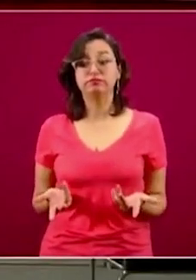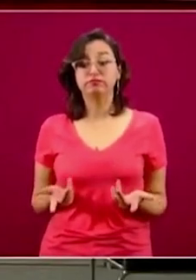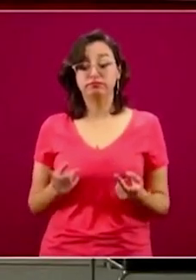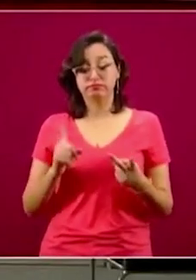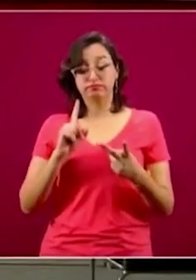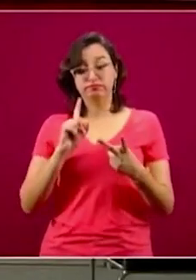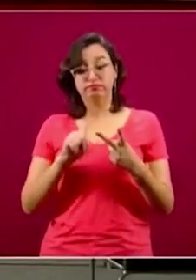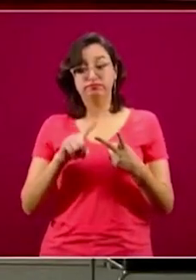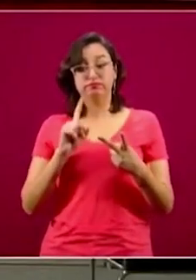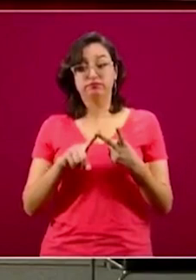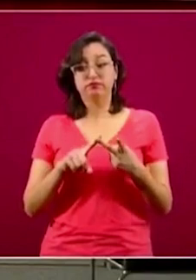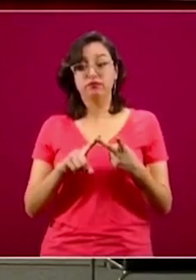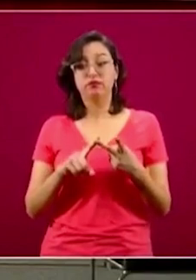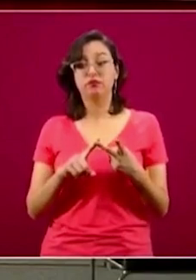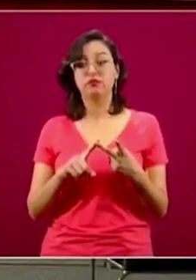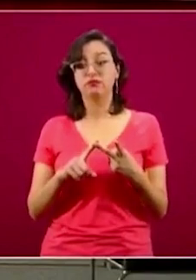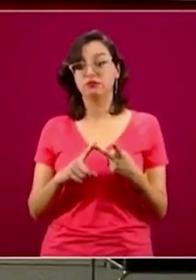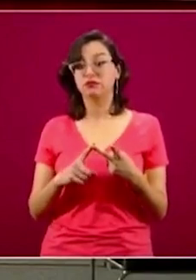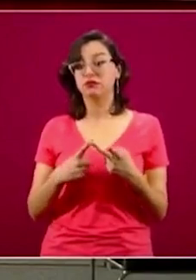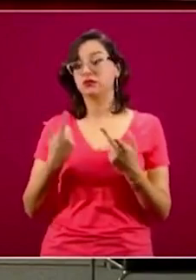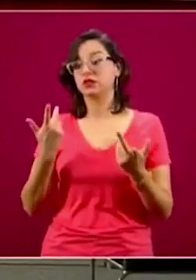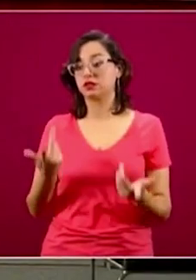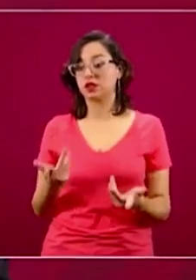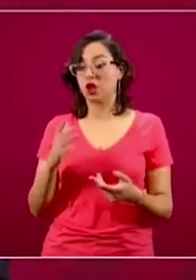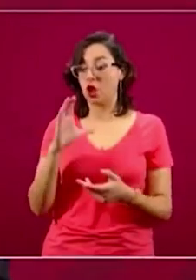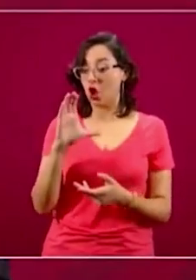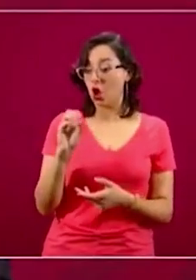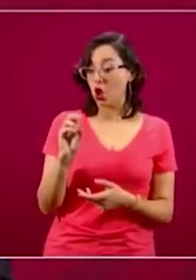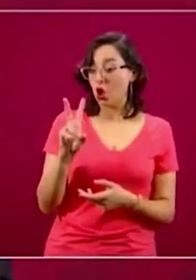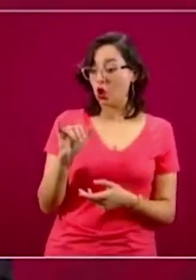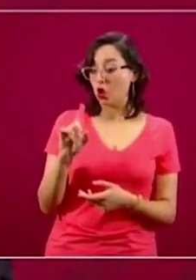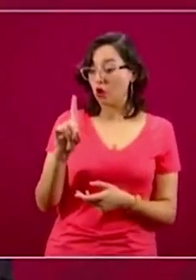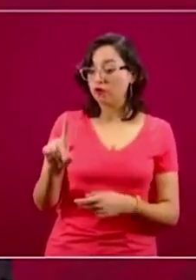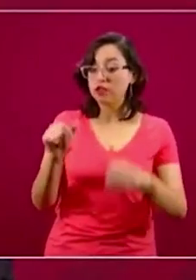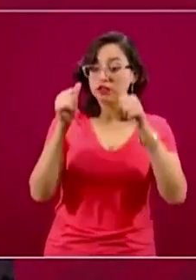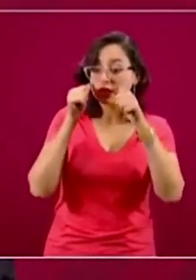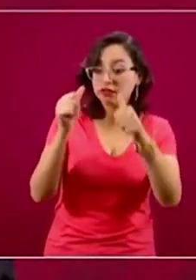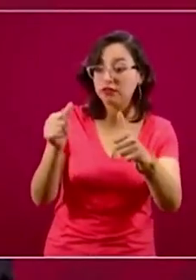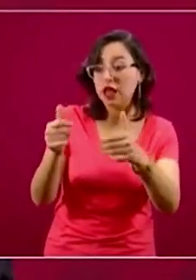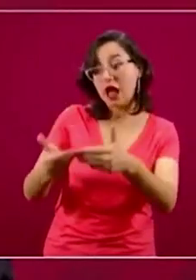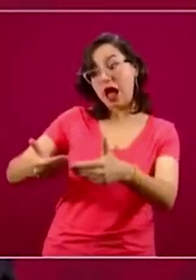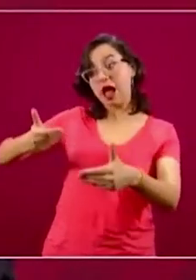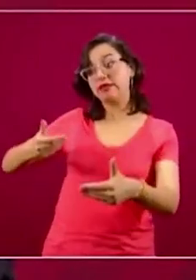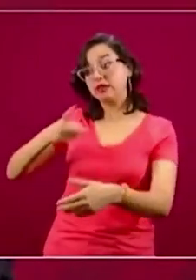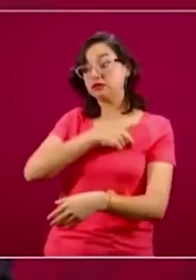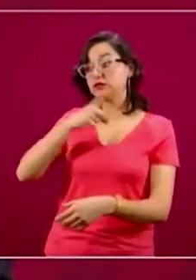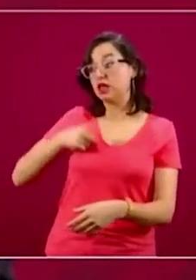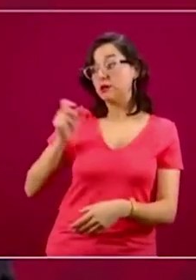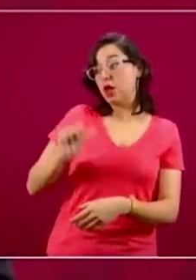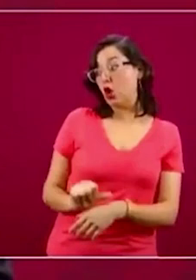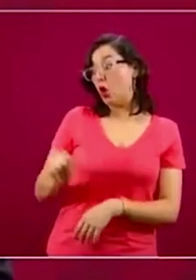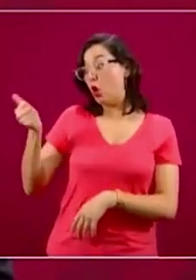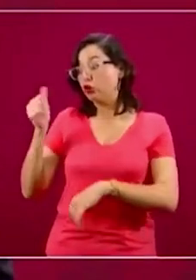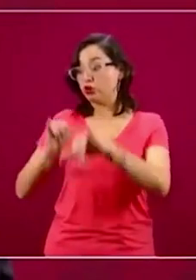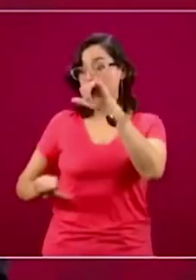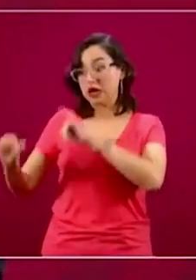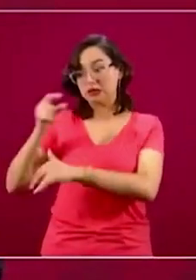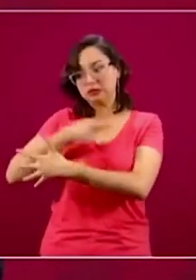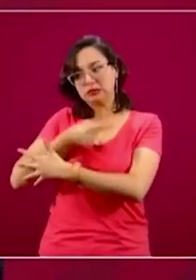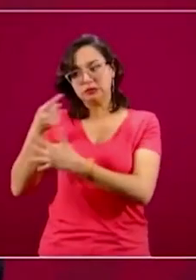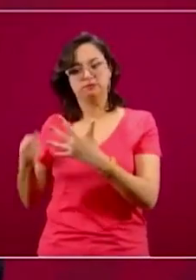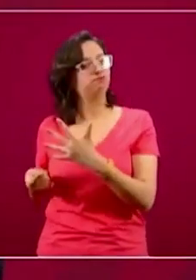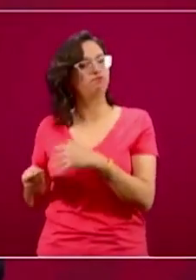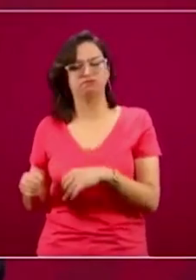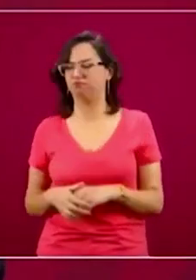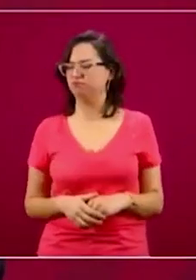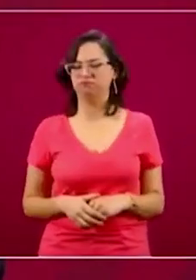segundo, no hay ningún condicionamiento para la atención de COVID en hospitales privados. Cualquier persona que considere que puede